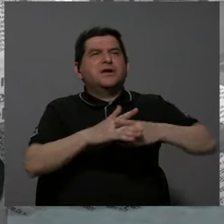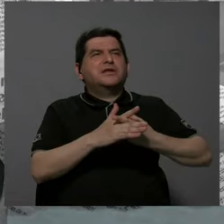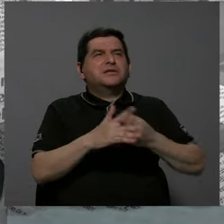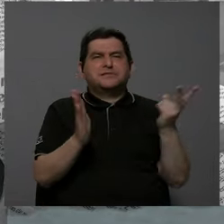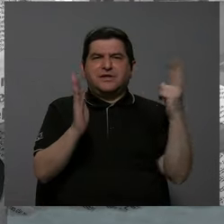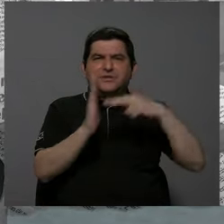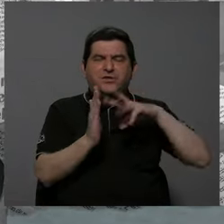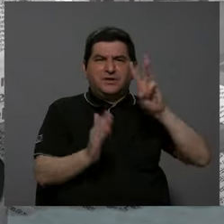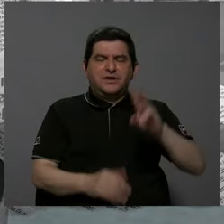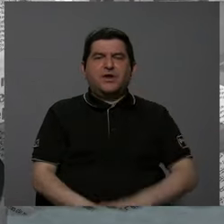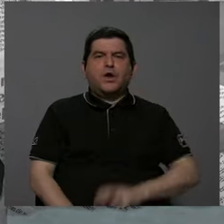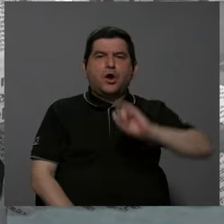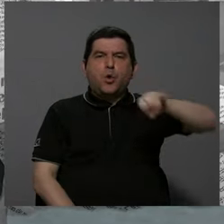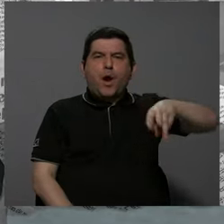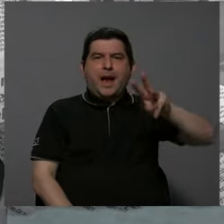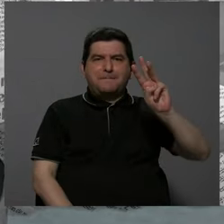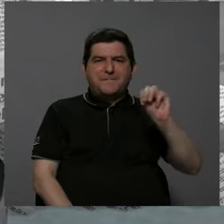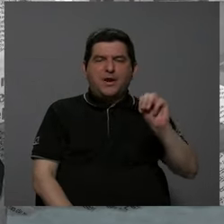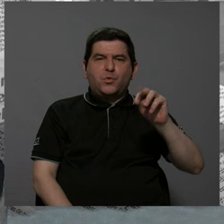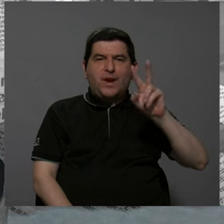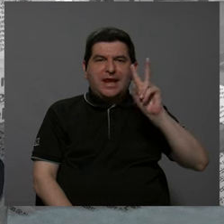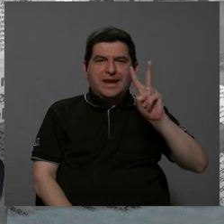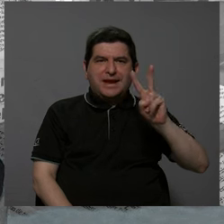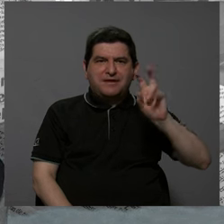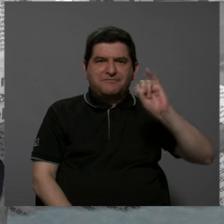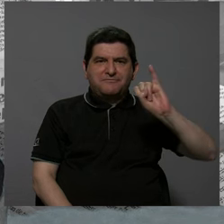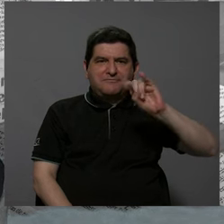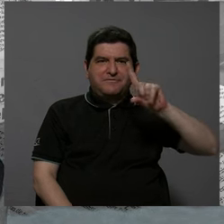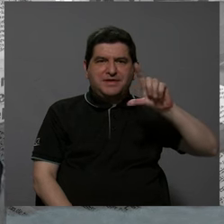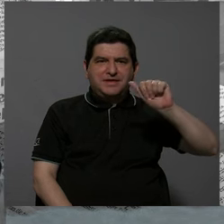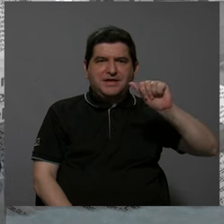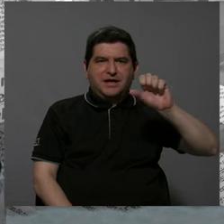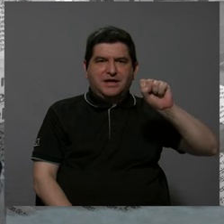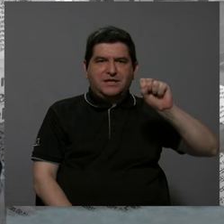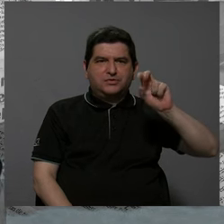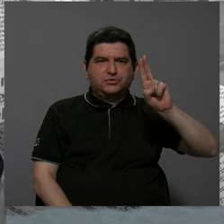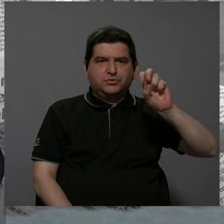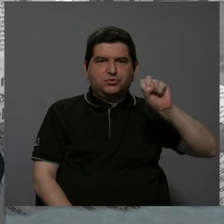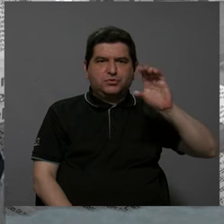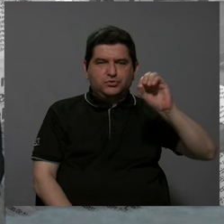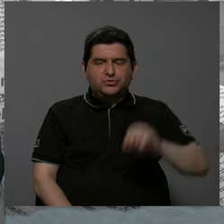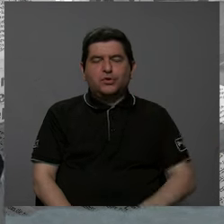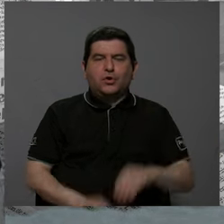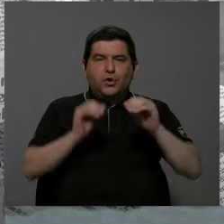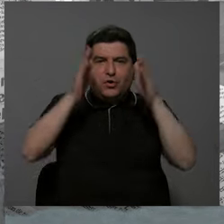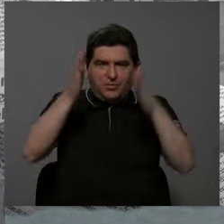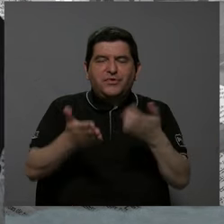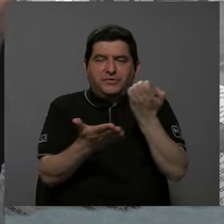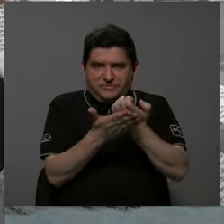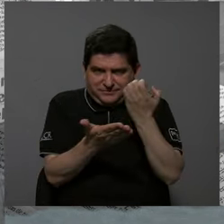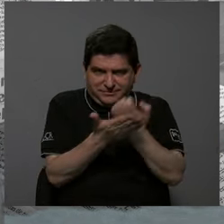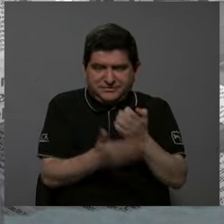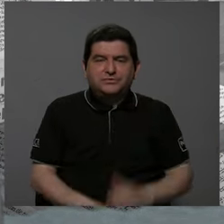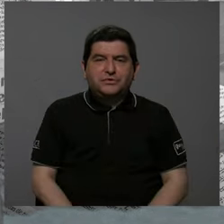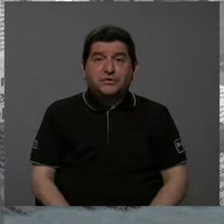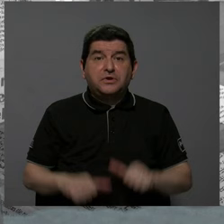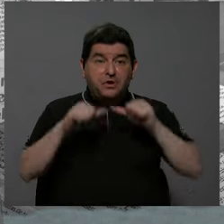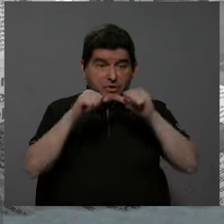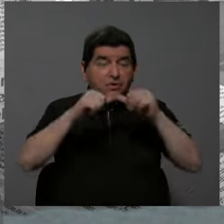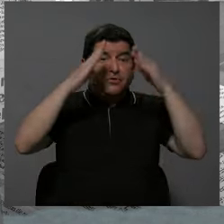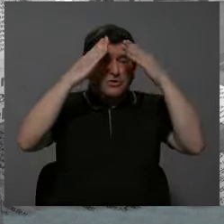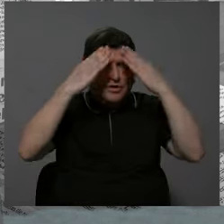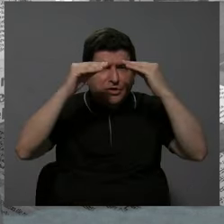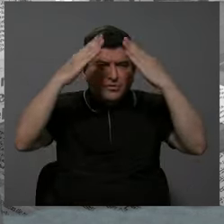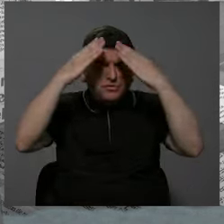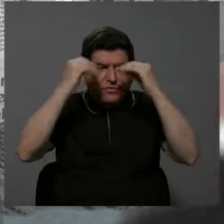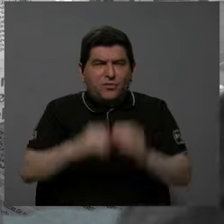por el 2006, don Juan Manuel Villasuso, exministro, profesor de Economía. Y hoy siguen sacando todos